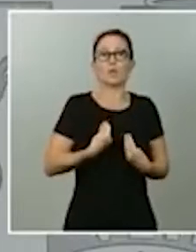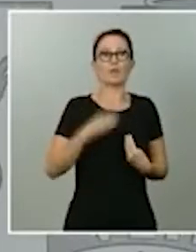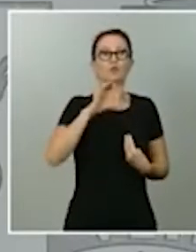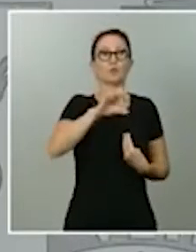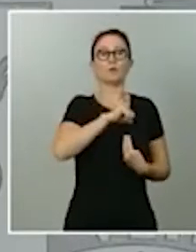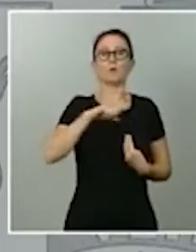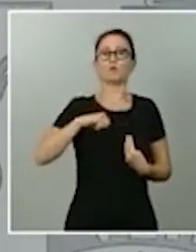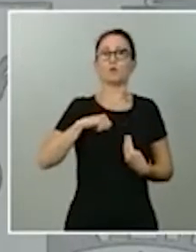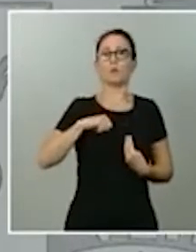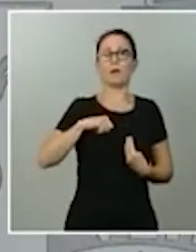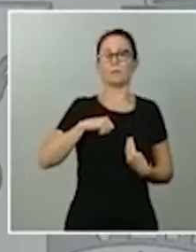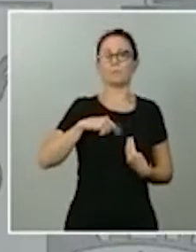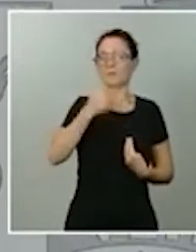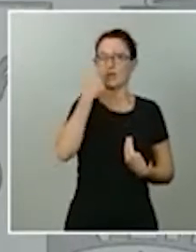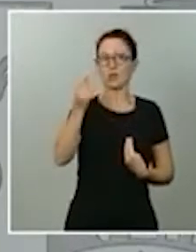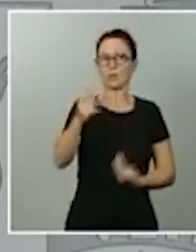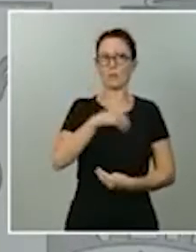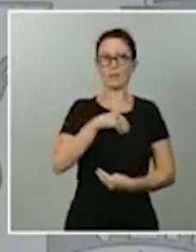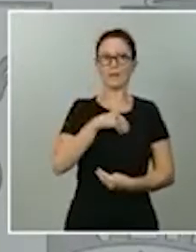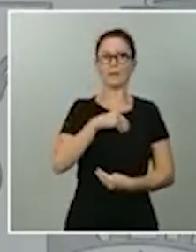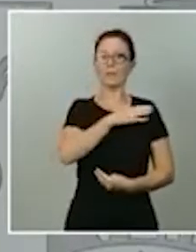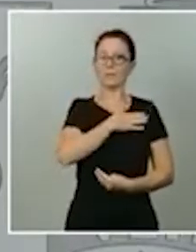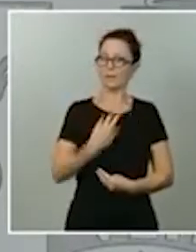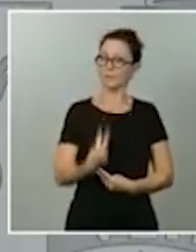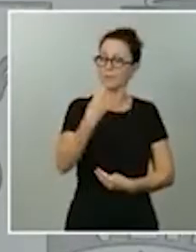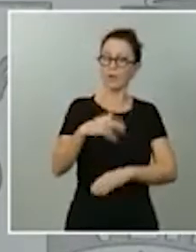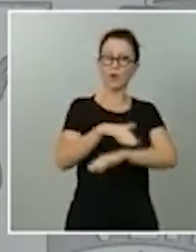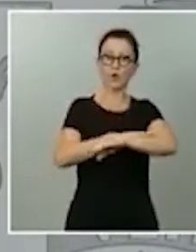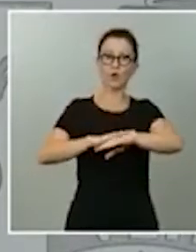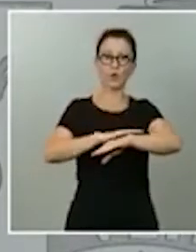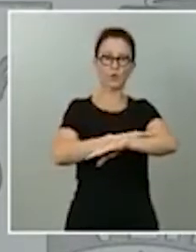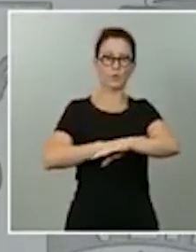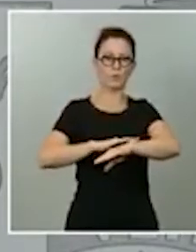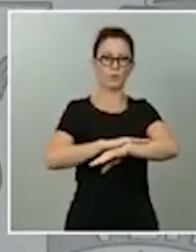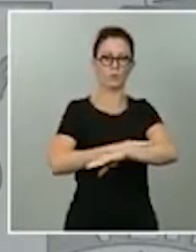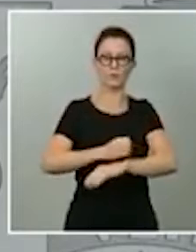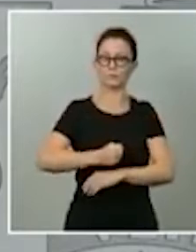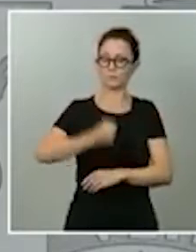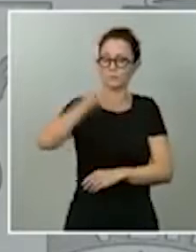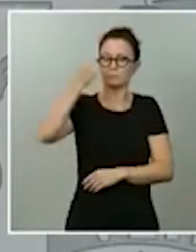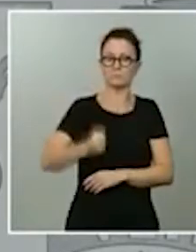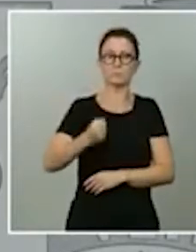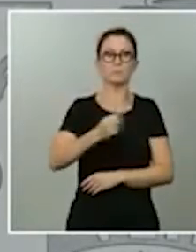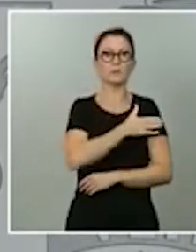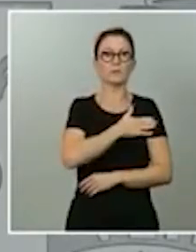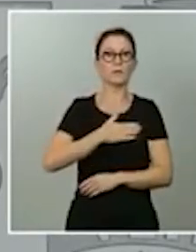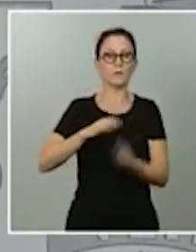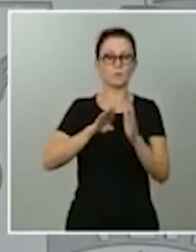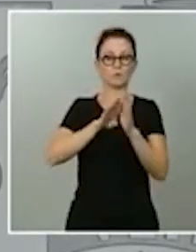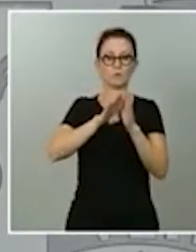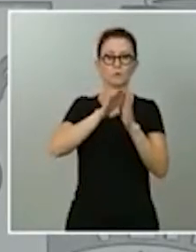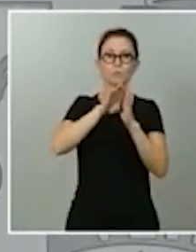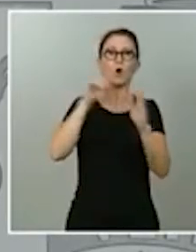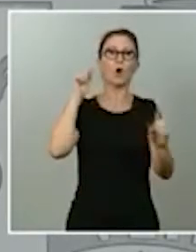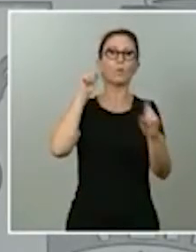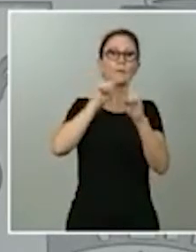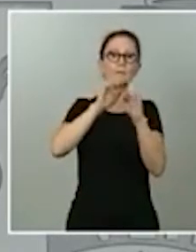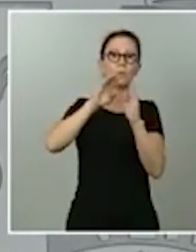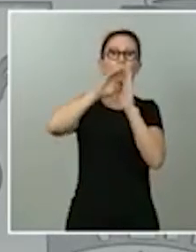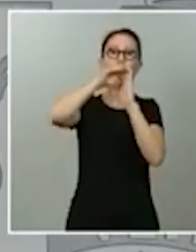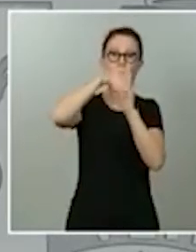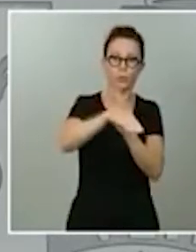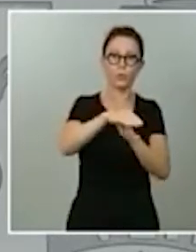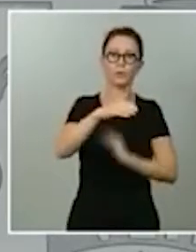ver a un gobierno como estamos ahora mismo, empeñados en atajar la curva, en colaborar y cogobernar con las comunidades